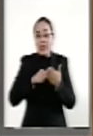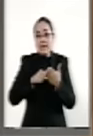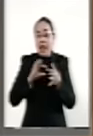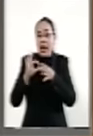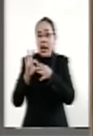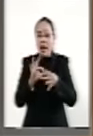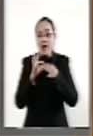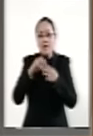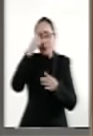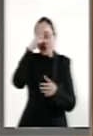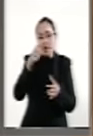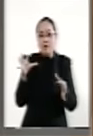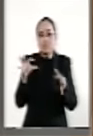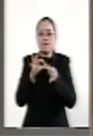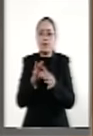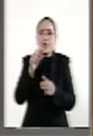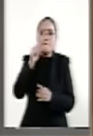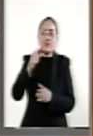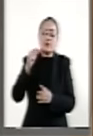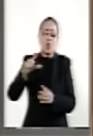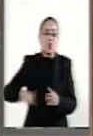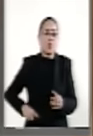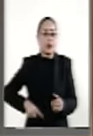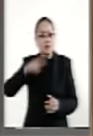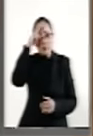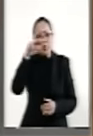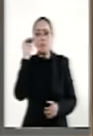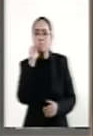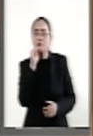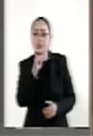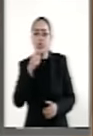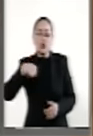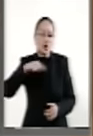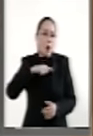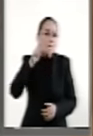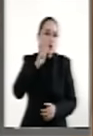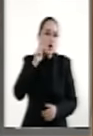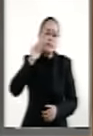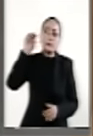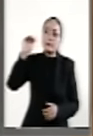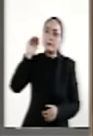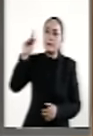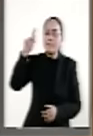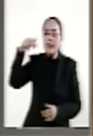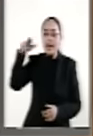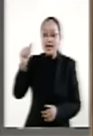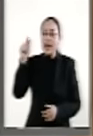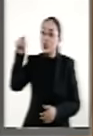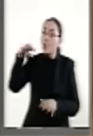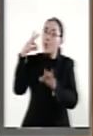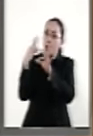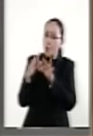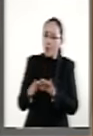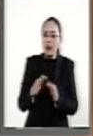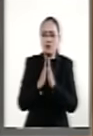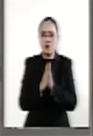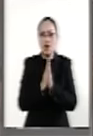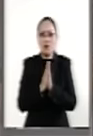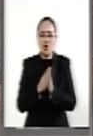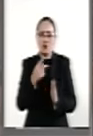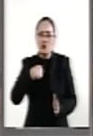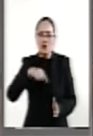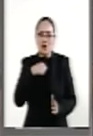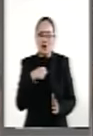que el mismo Estado mexicano solicitó. Las mujeres exigimos, Peña Nieto, cumple, que no viajamos solas.